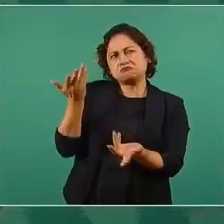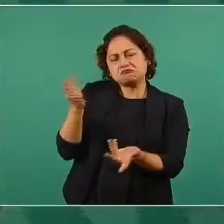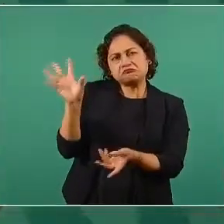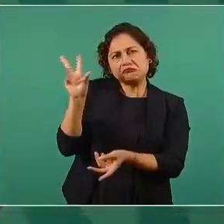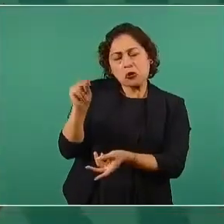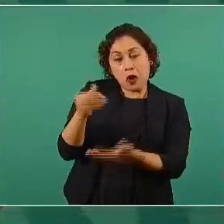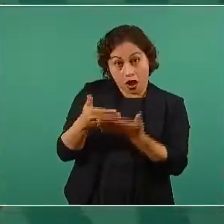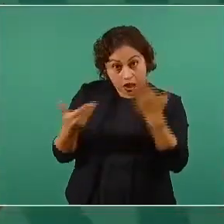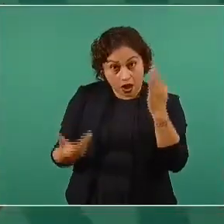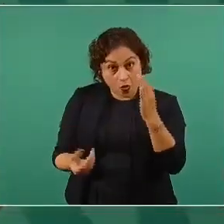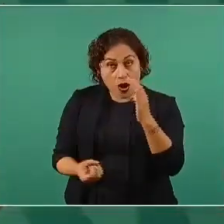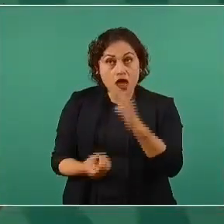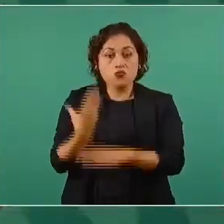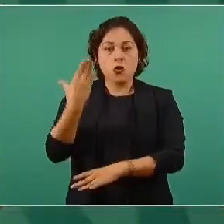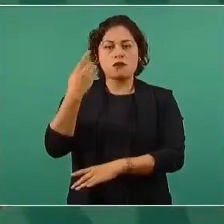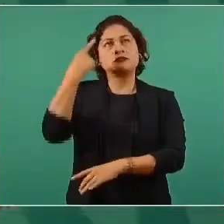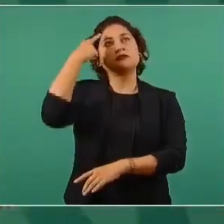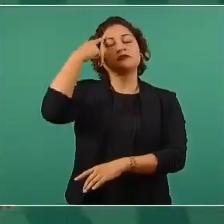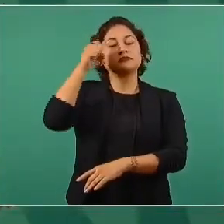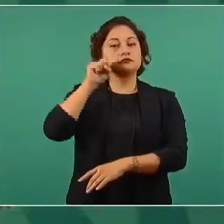lo que este